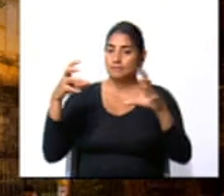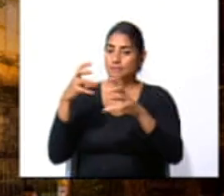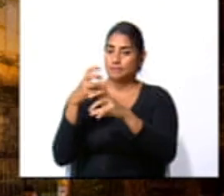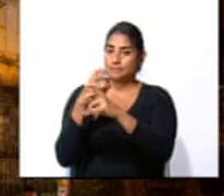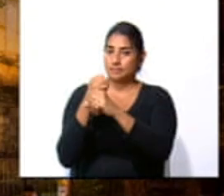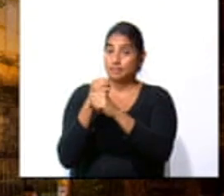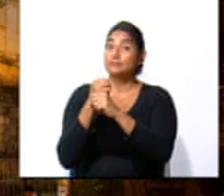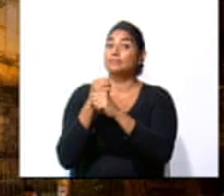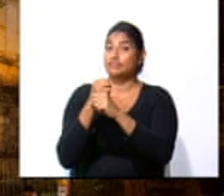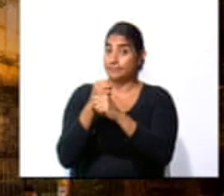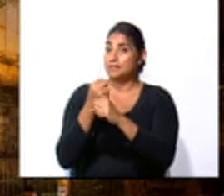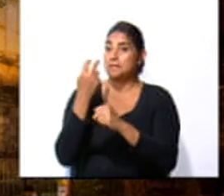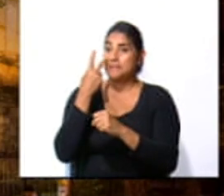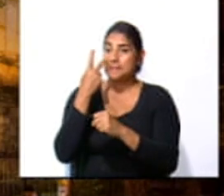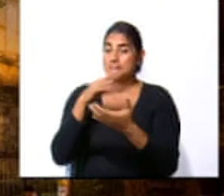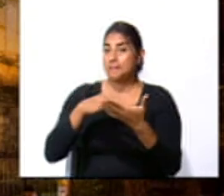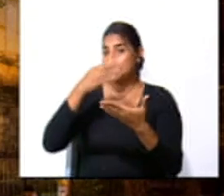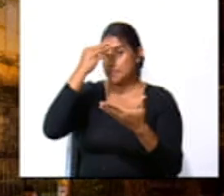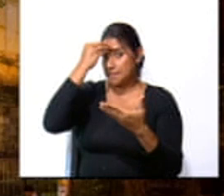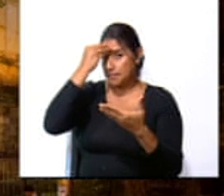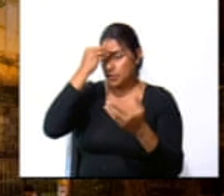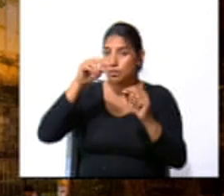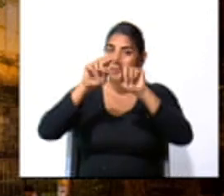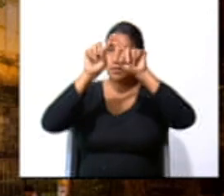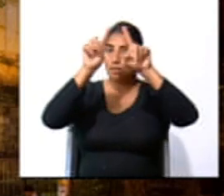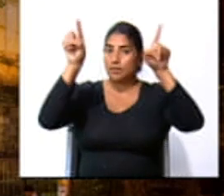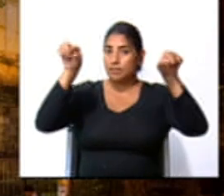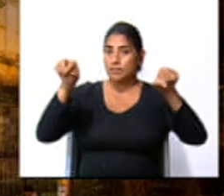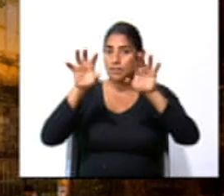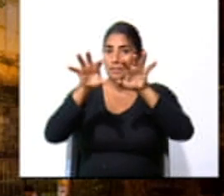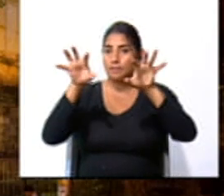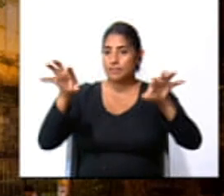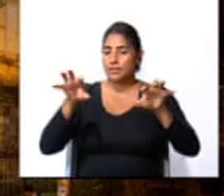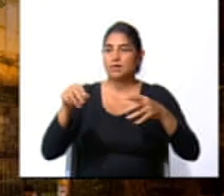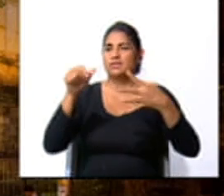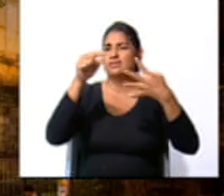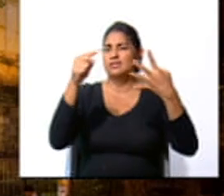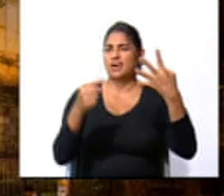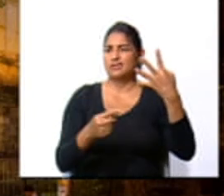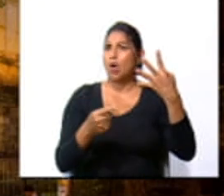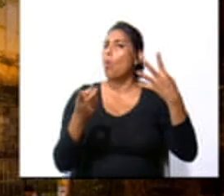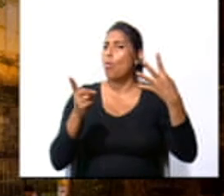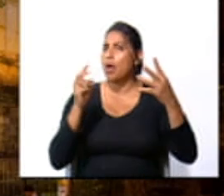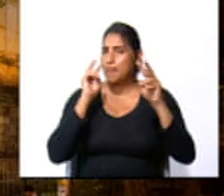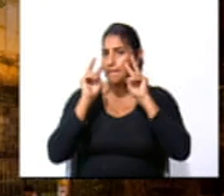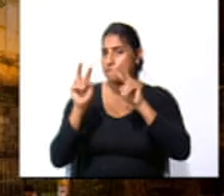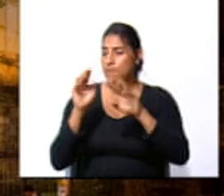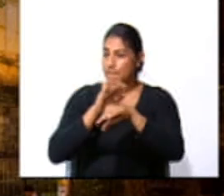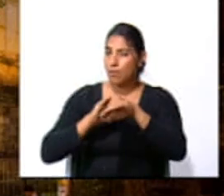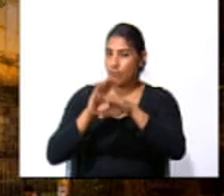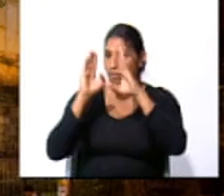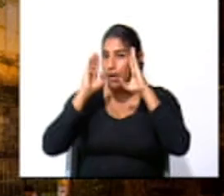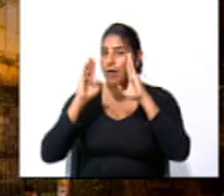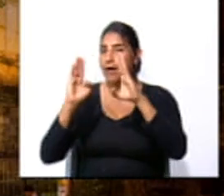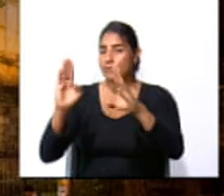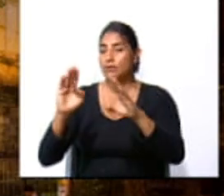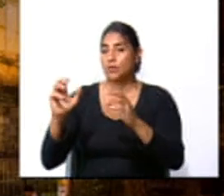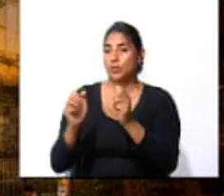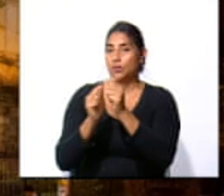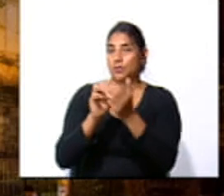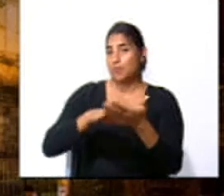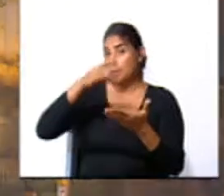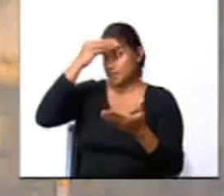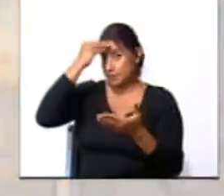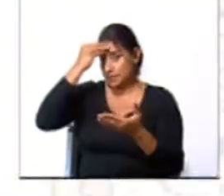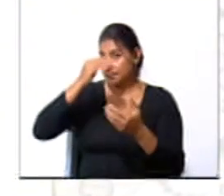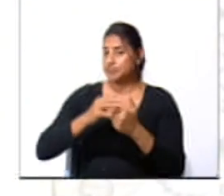Ahora bien, vamos a aprender a hacer un esquema y a observar sus características. Entonces, quiero que presten mucha atención porque juntos vamos a